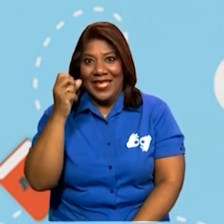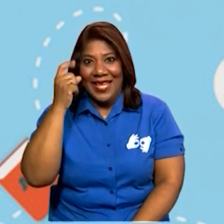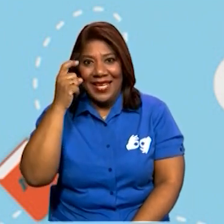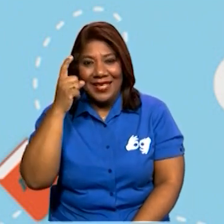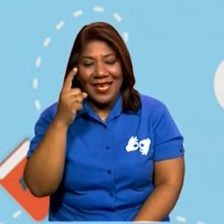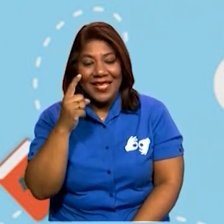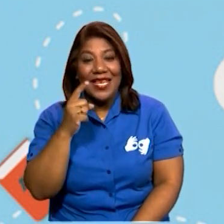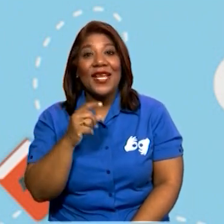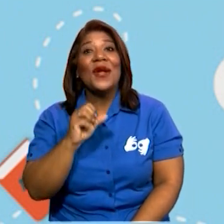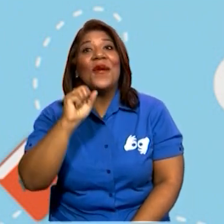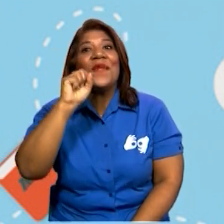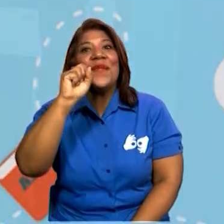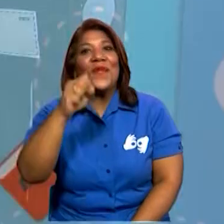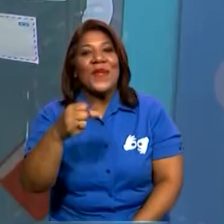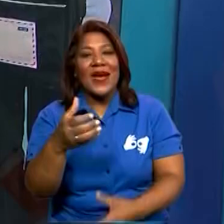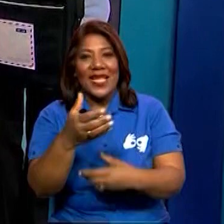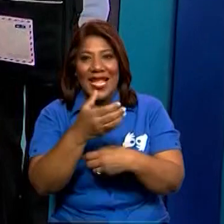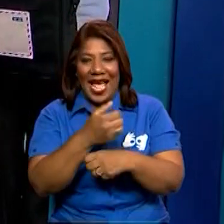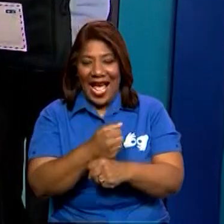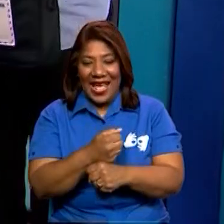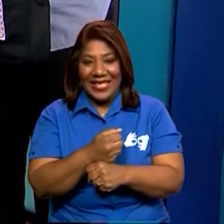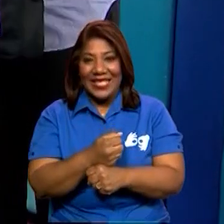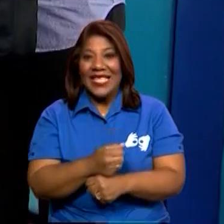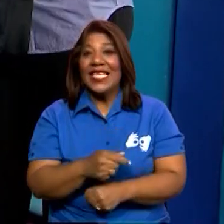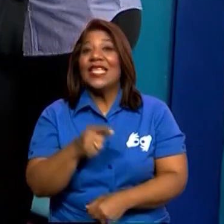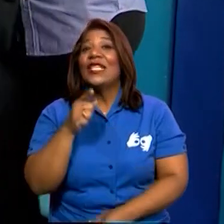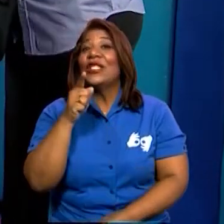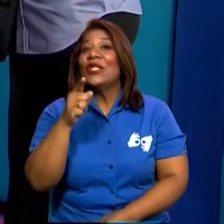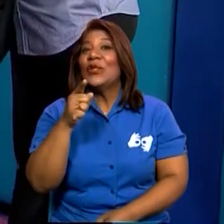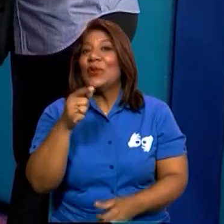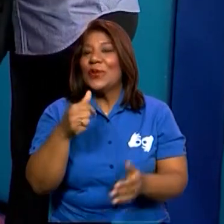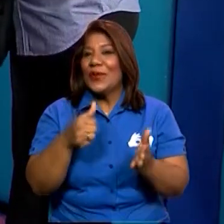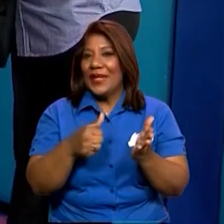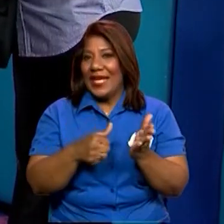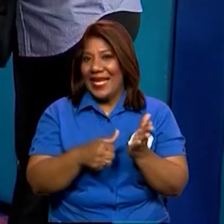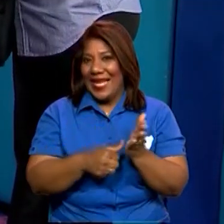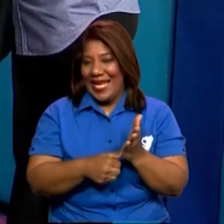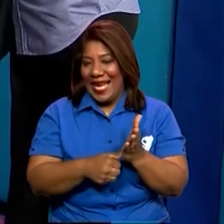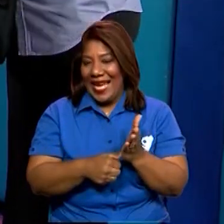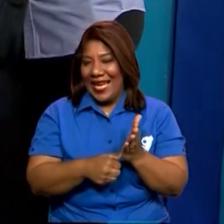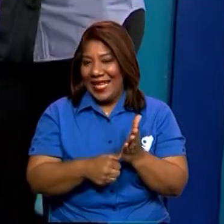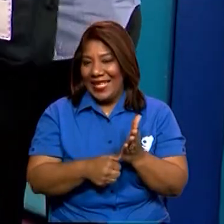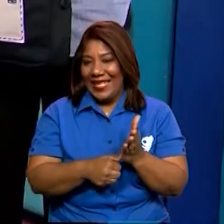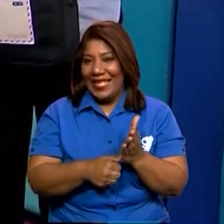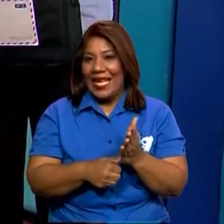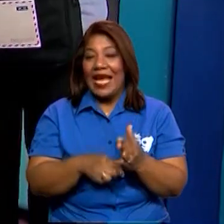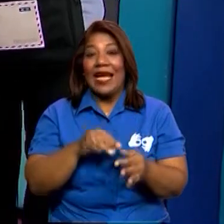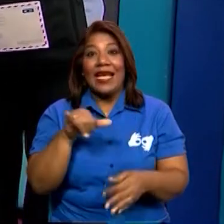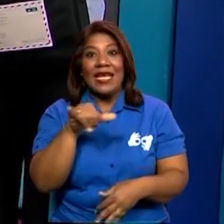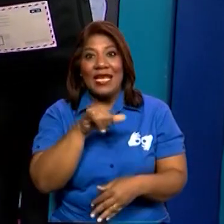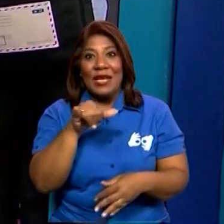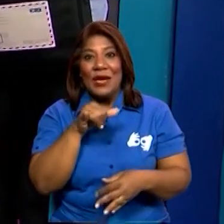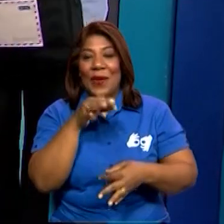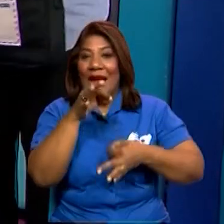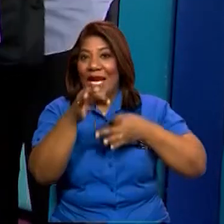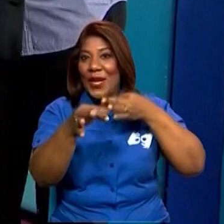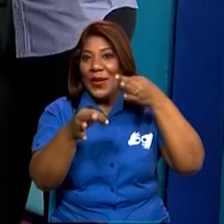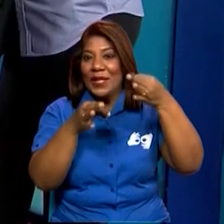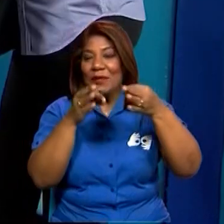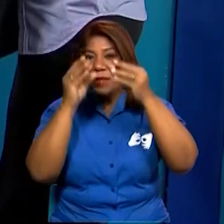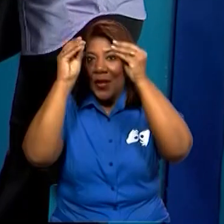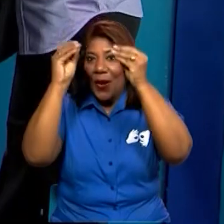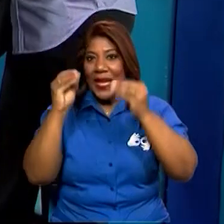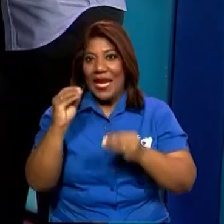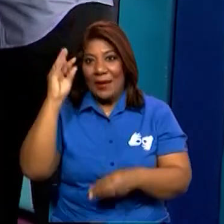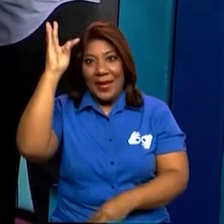puedan escribir su propia carta. Con todas las partes que la maestra Tamara explicó. Así